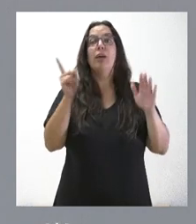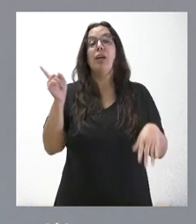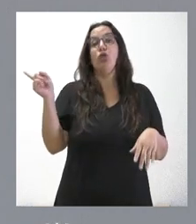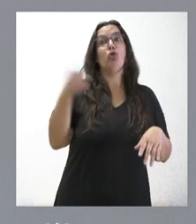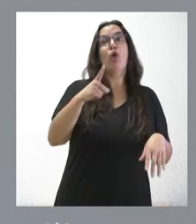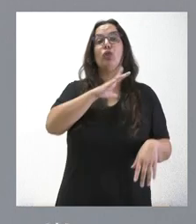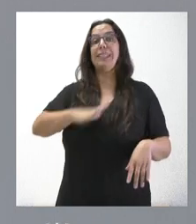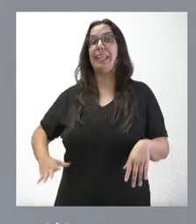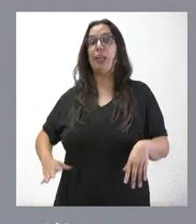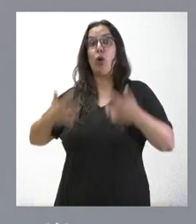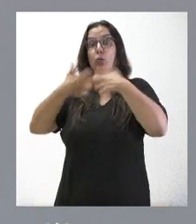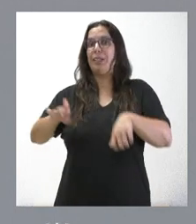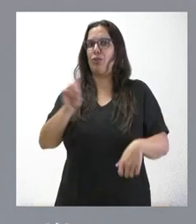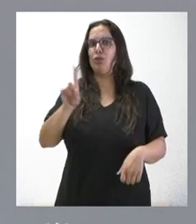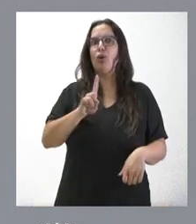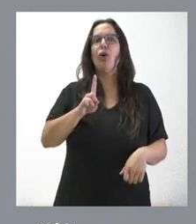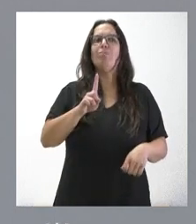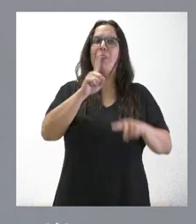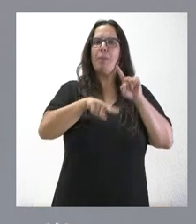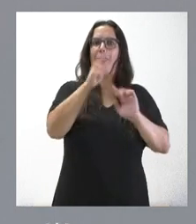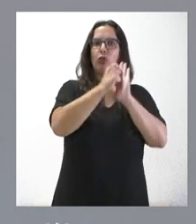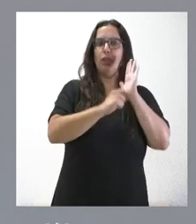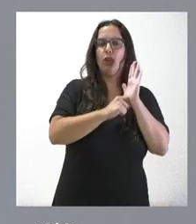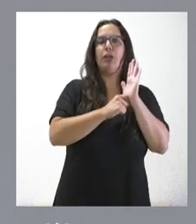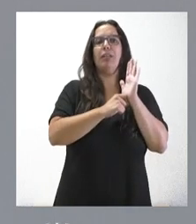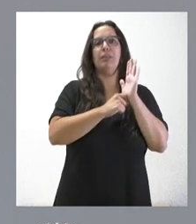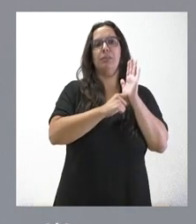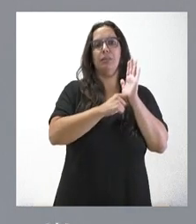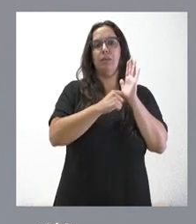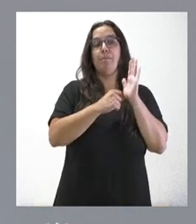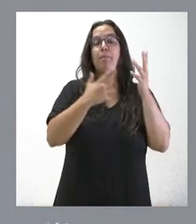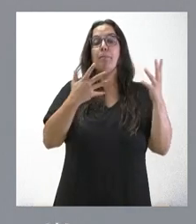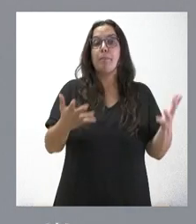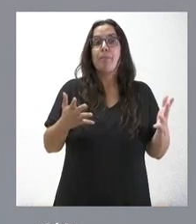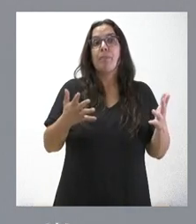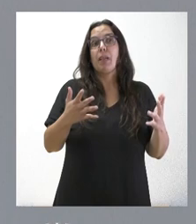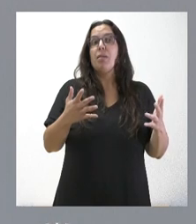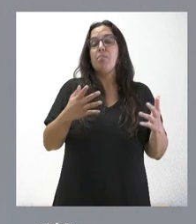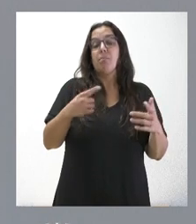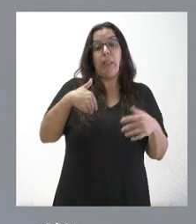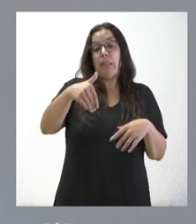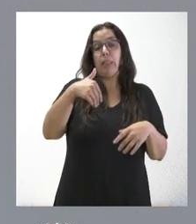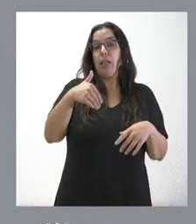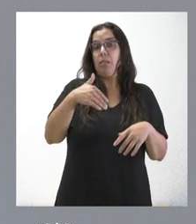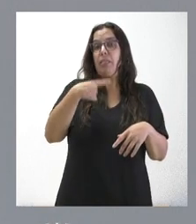interinas tienen derecho al acceso a este procedimiento de estabilización que establece la ley. Pero le podremos dar el número en cuanto lo pueda yo